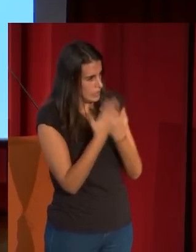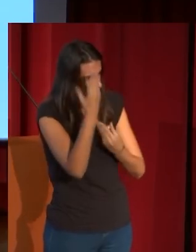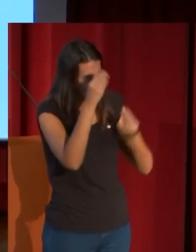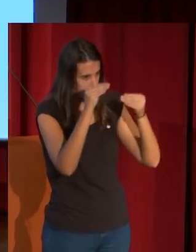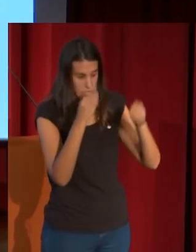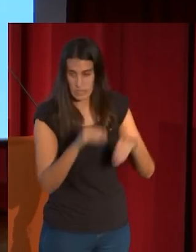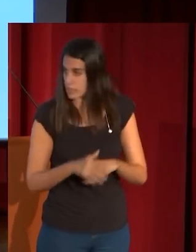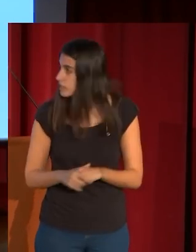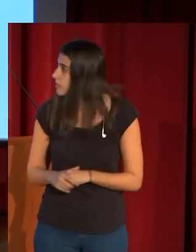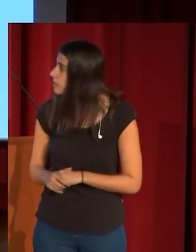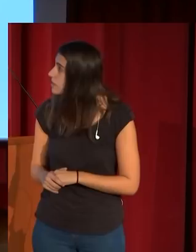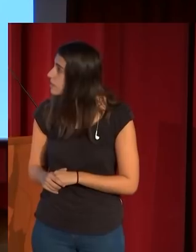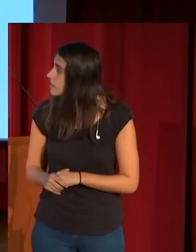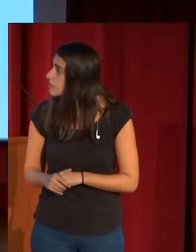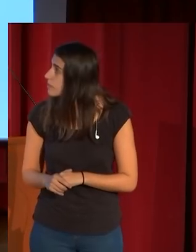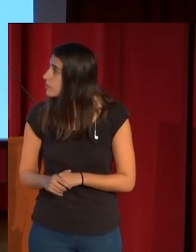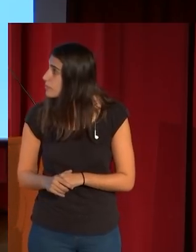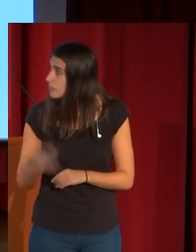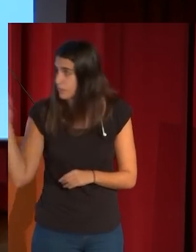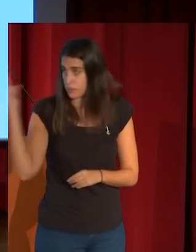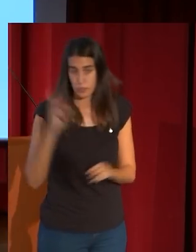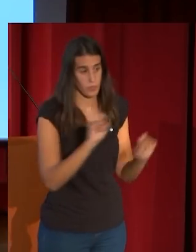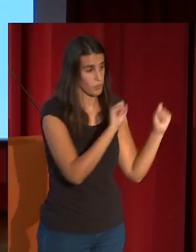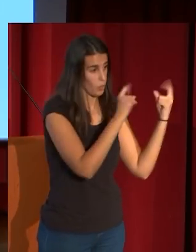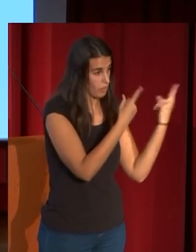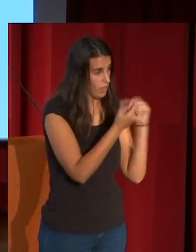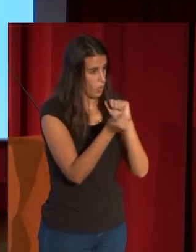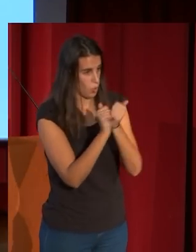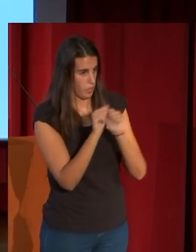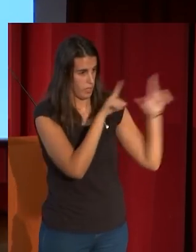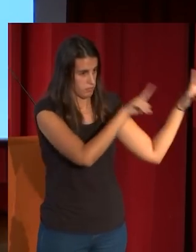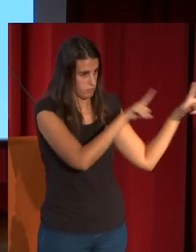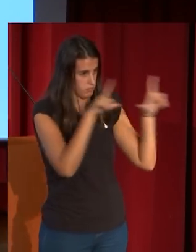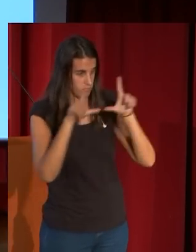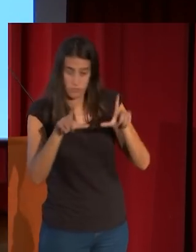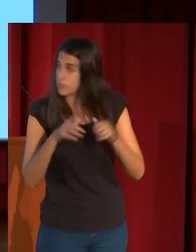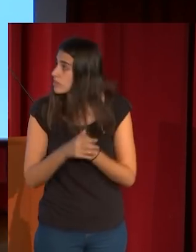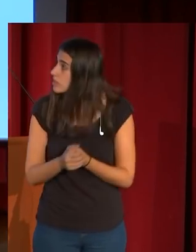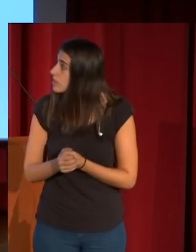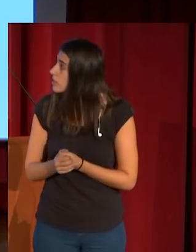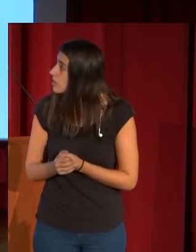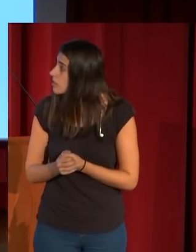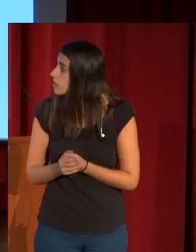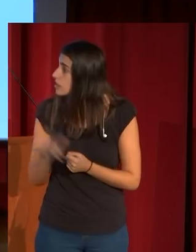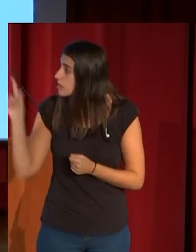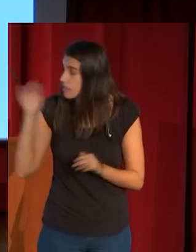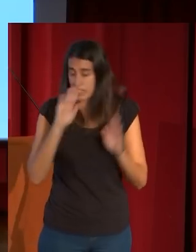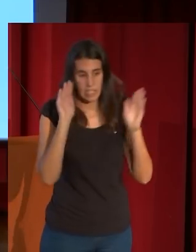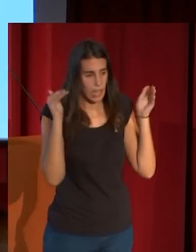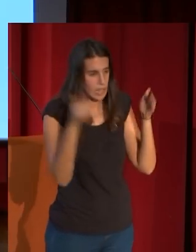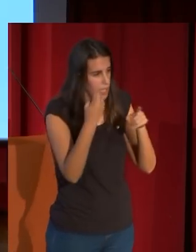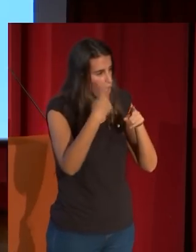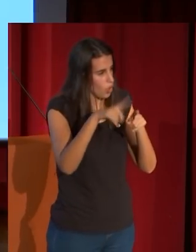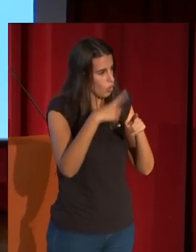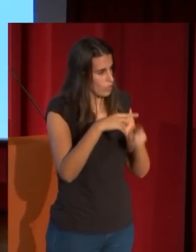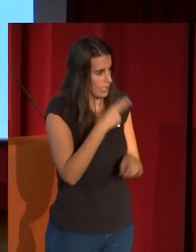Aquí ven la selección que hace, prescinde de los elementos accesorios completamente, y se centra en lo que le interesa,